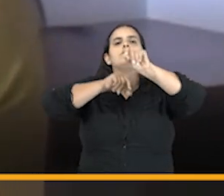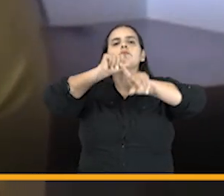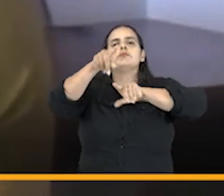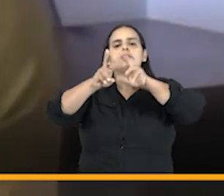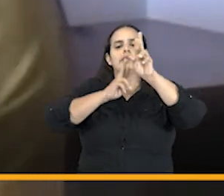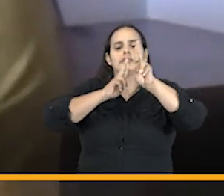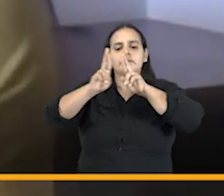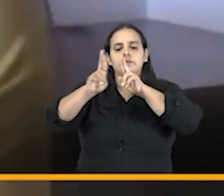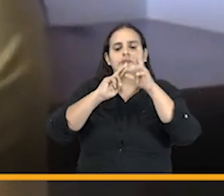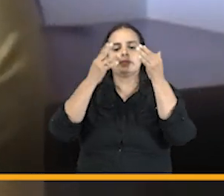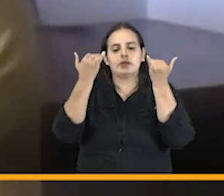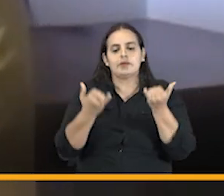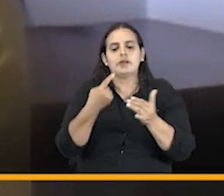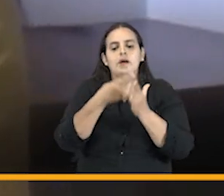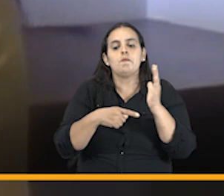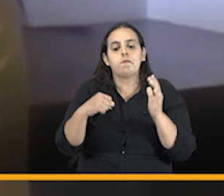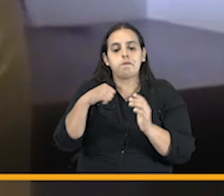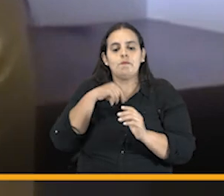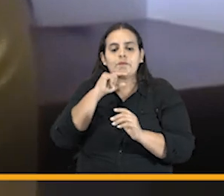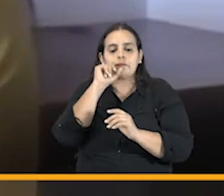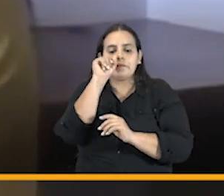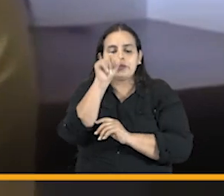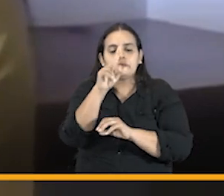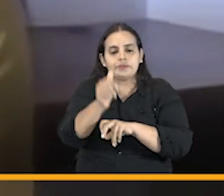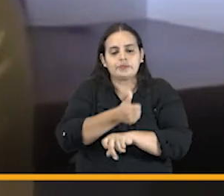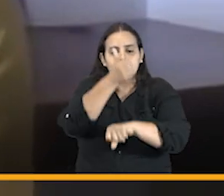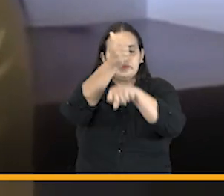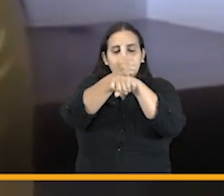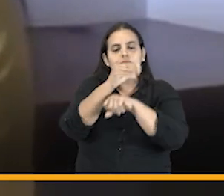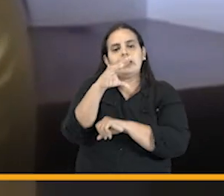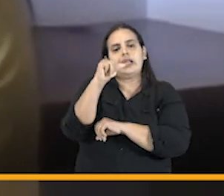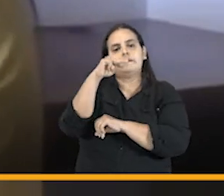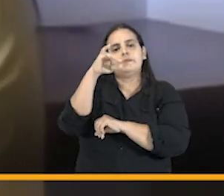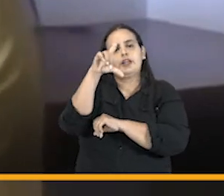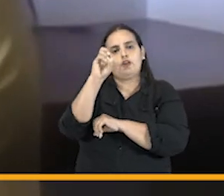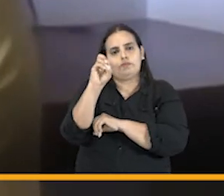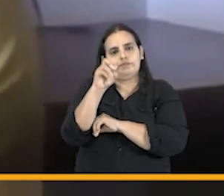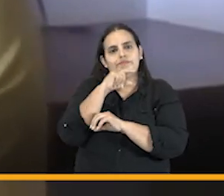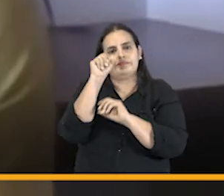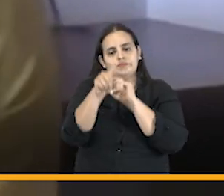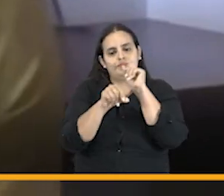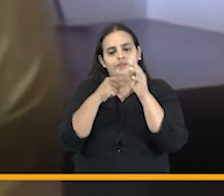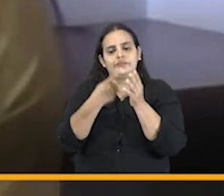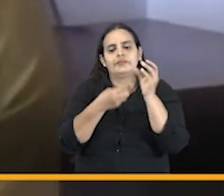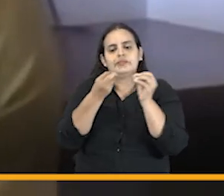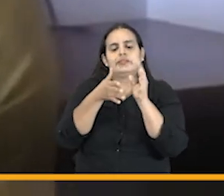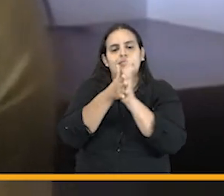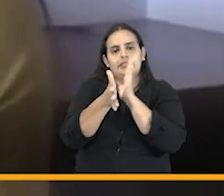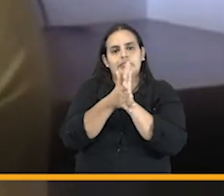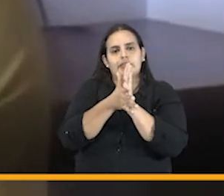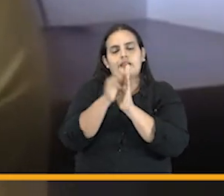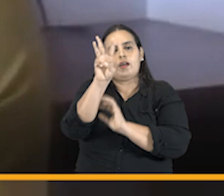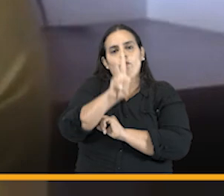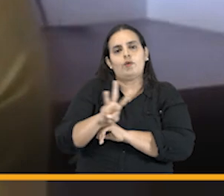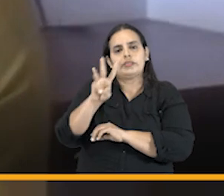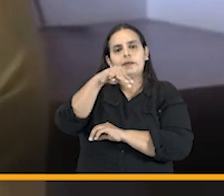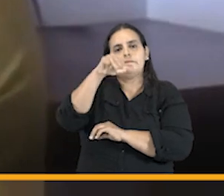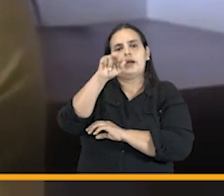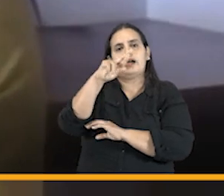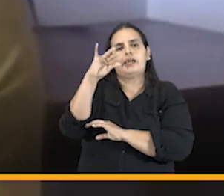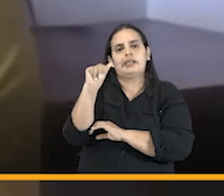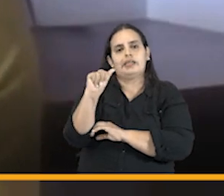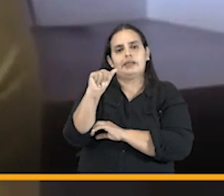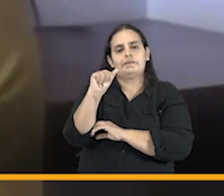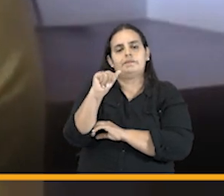y respuestas tenemos una pregunta para nuestro director Camilo Gómez Arzate lo hacen a través de nuestra página web María Isabel